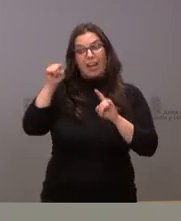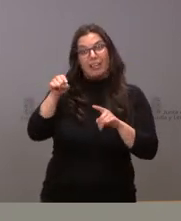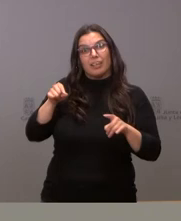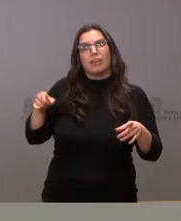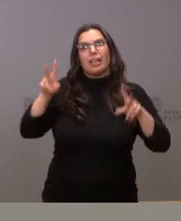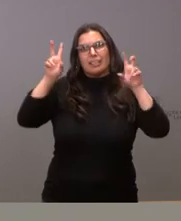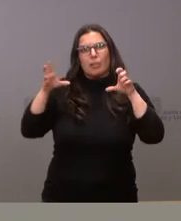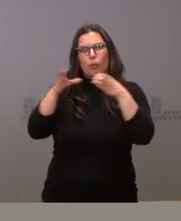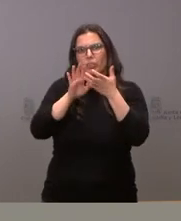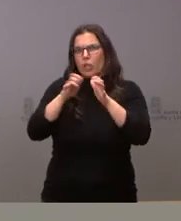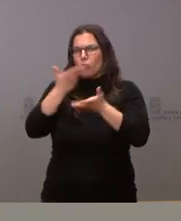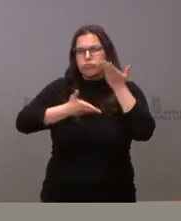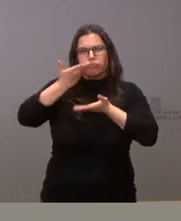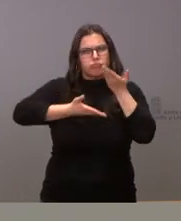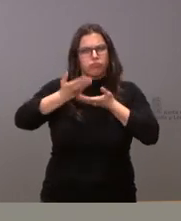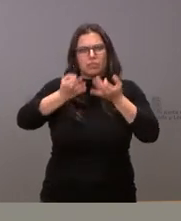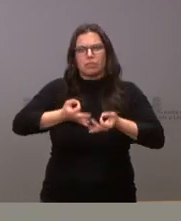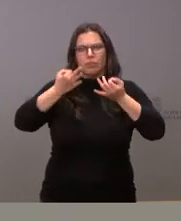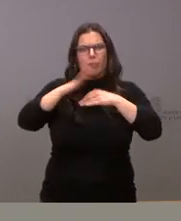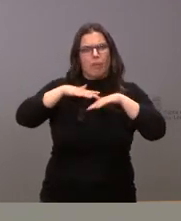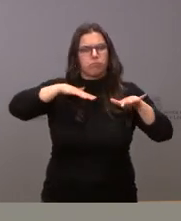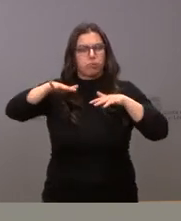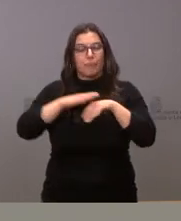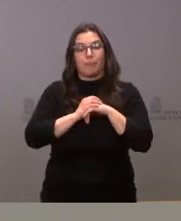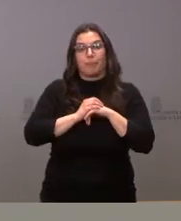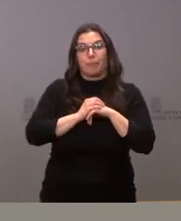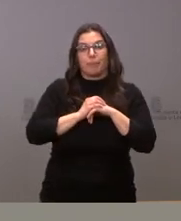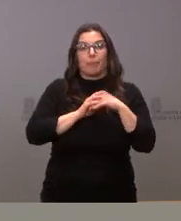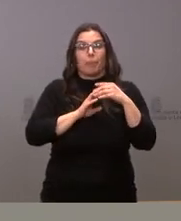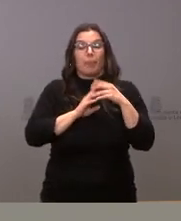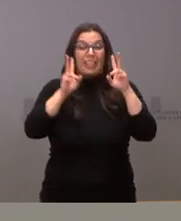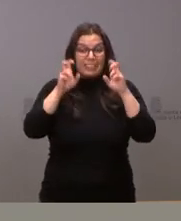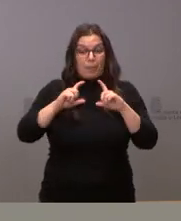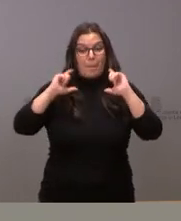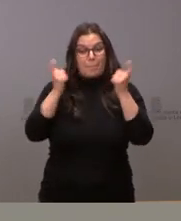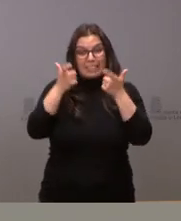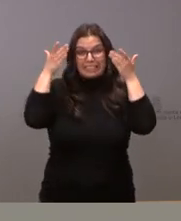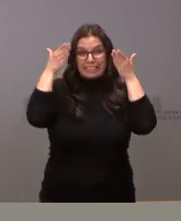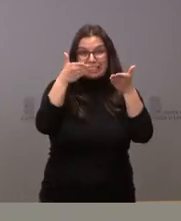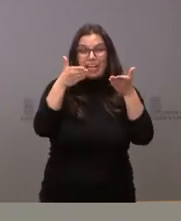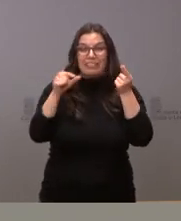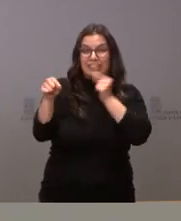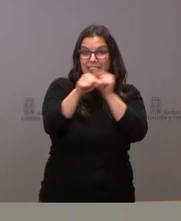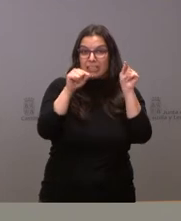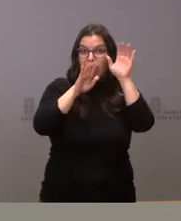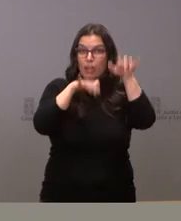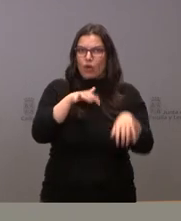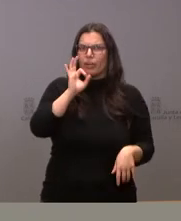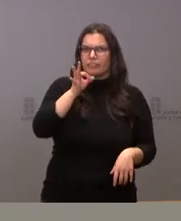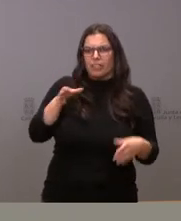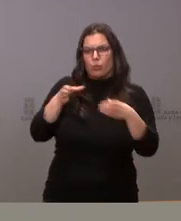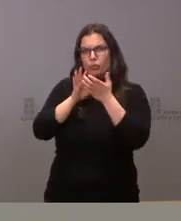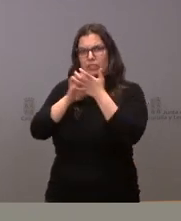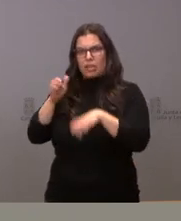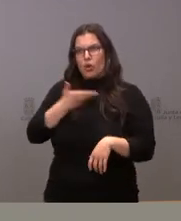muy presente en términos de actividad y en el caso de la mesa por León es verdad la Junta de Castilla y León ha compartido con el resto de